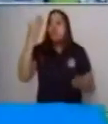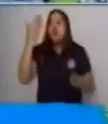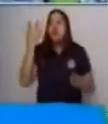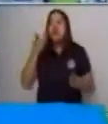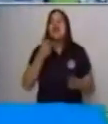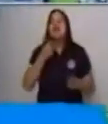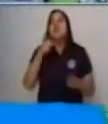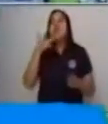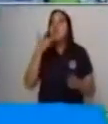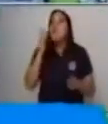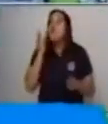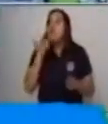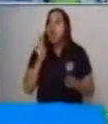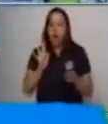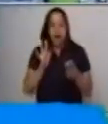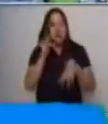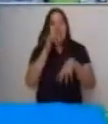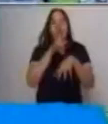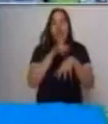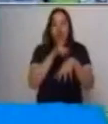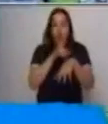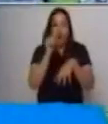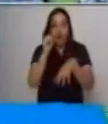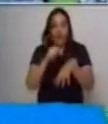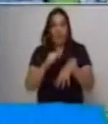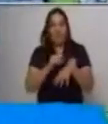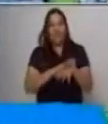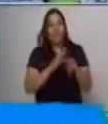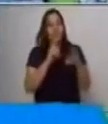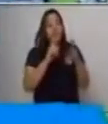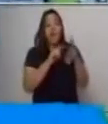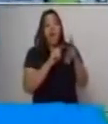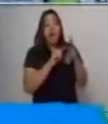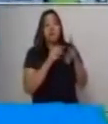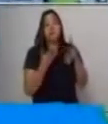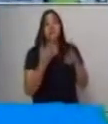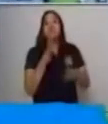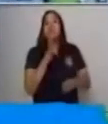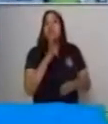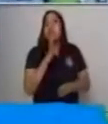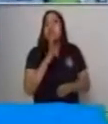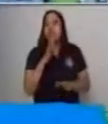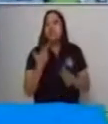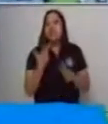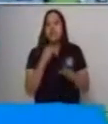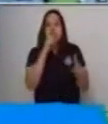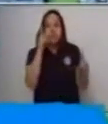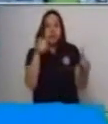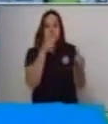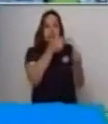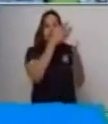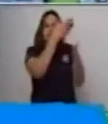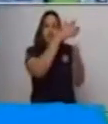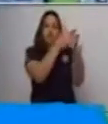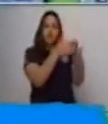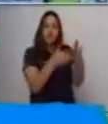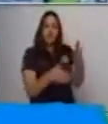gustar y palpar. Paso mencionar detalles de forma ordenada.